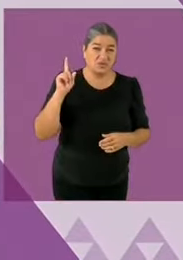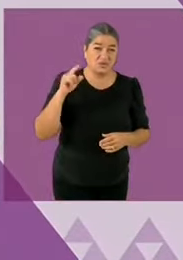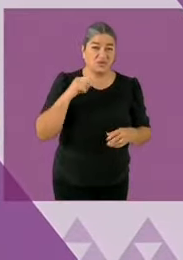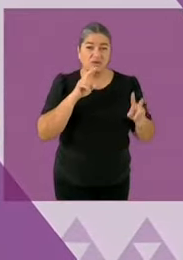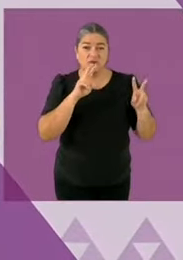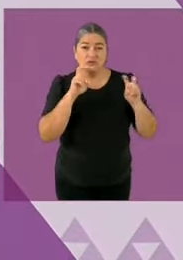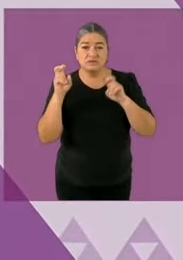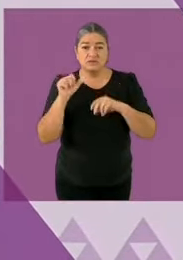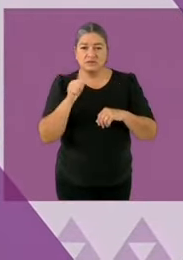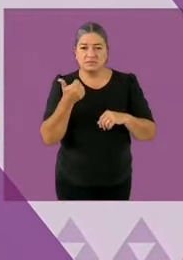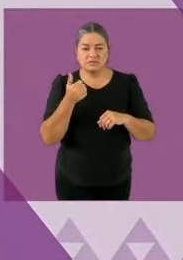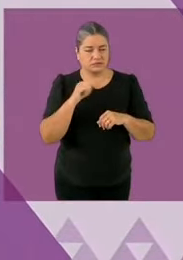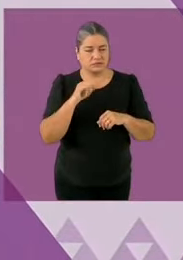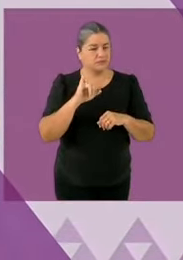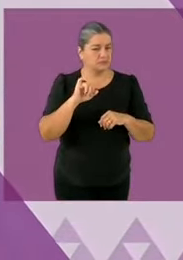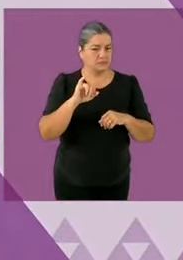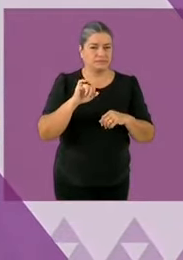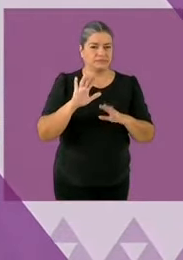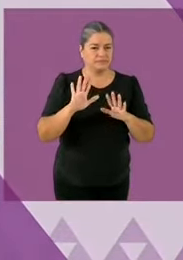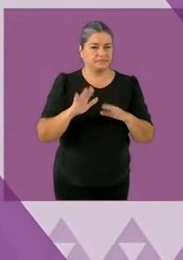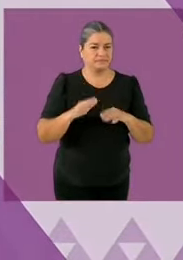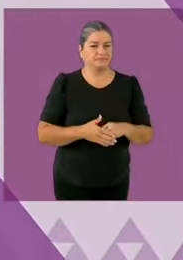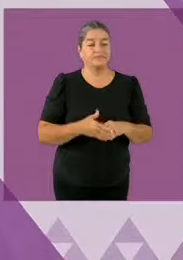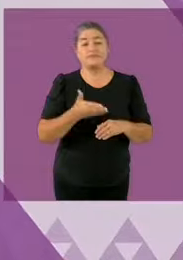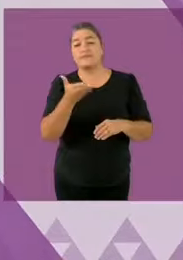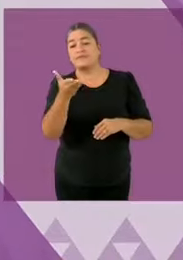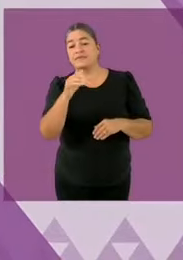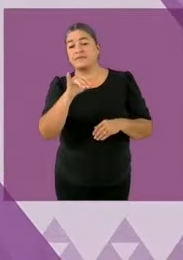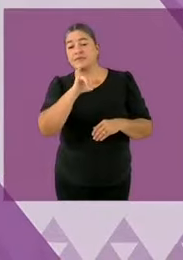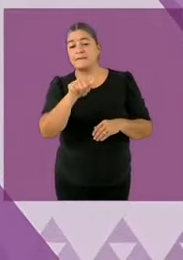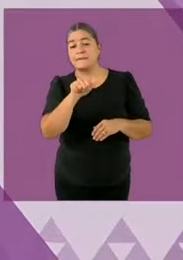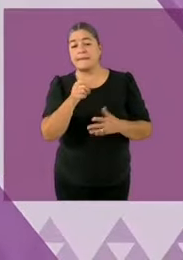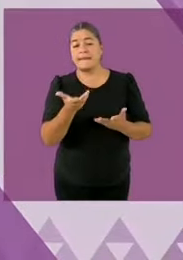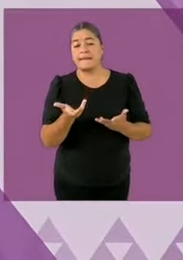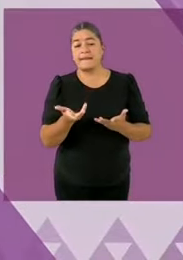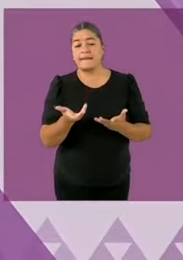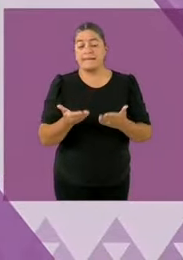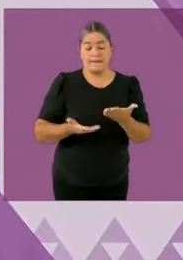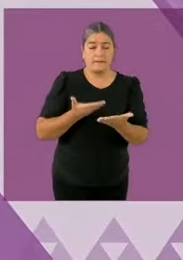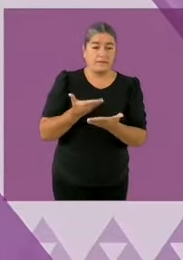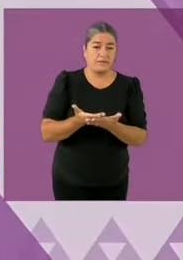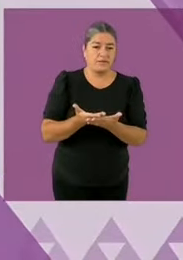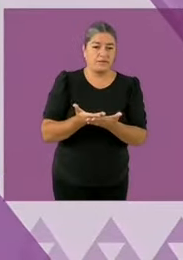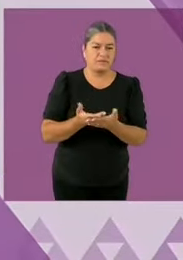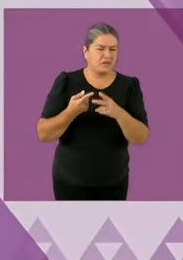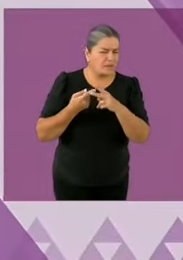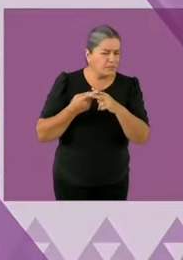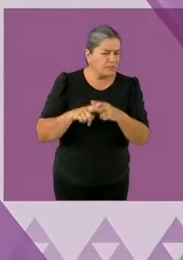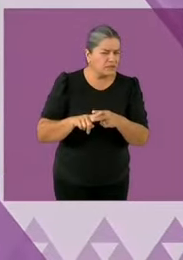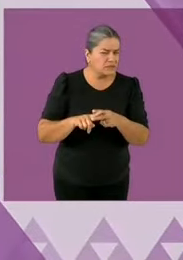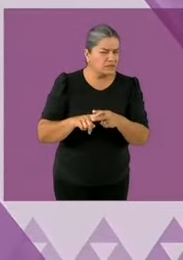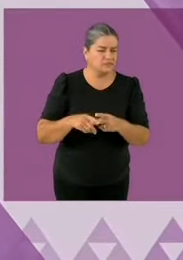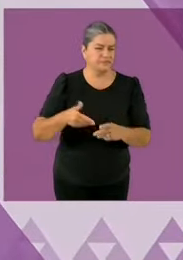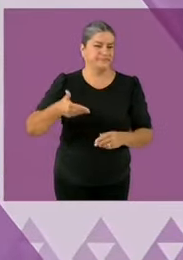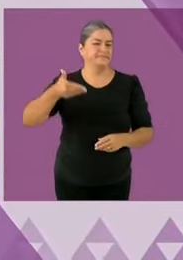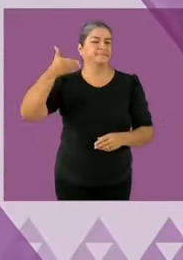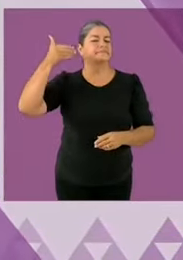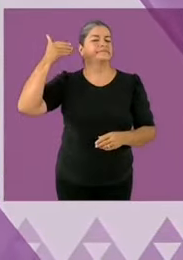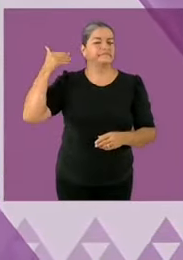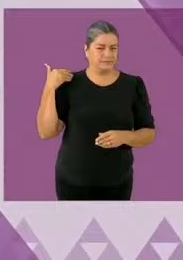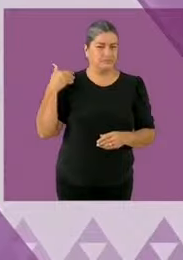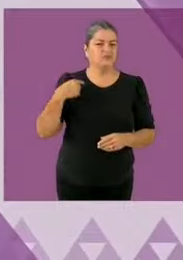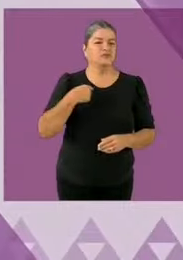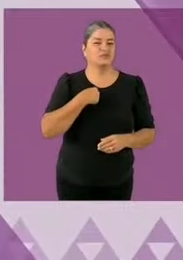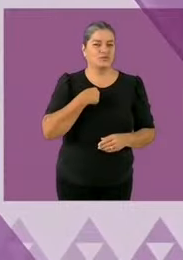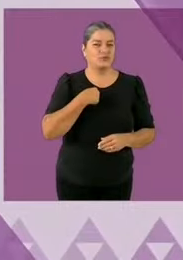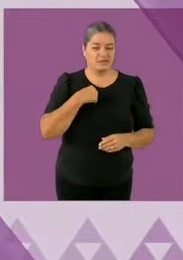respuesta a eso empezó con Calderón la profundizó Peña Nieto yo sí la combatí con Calderón y con Peña Nieto en la Ley de Seguridad Interior logramos que se